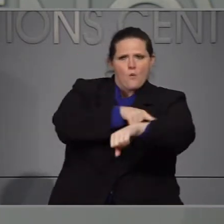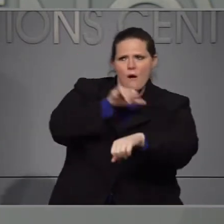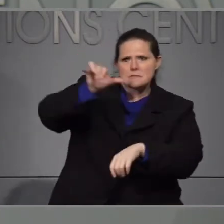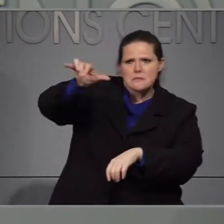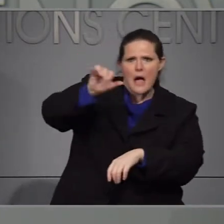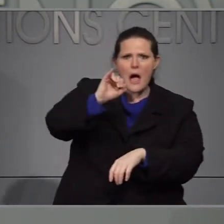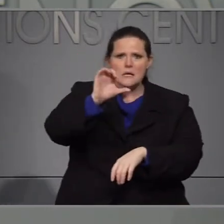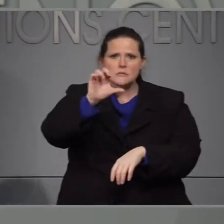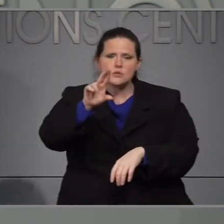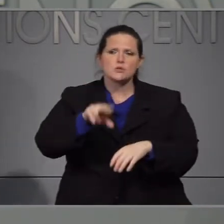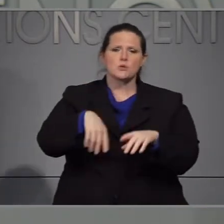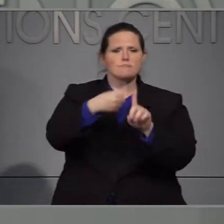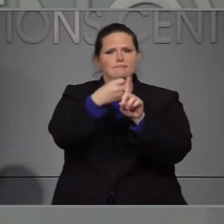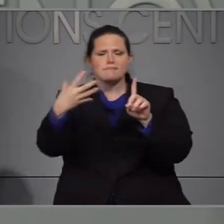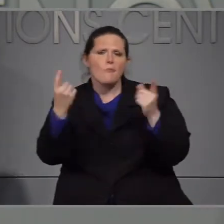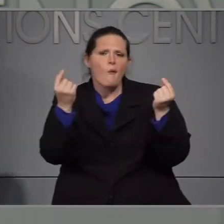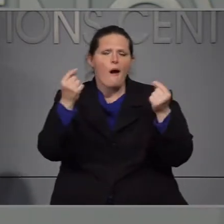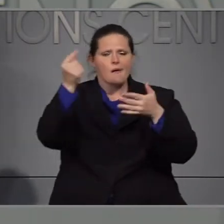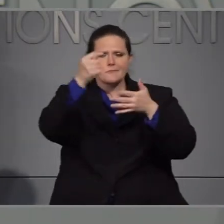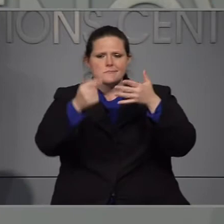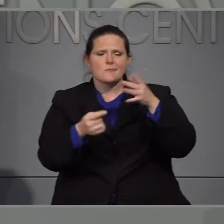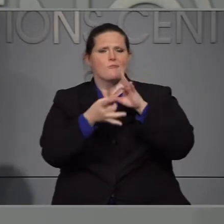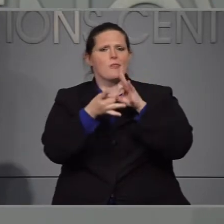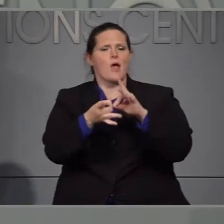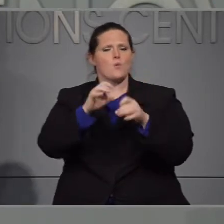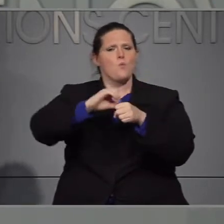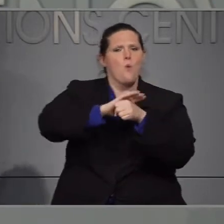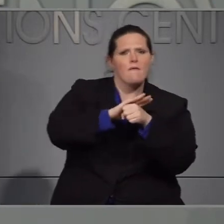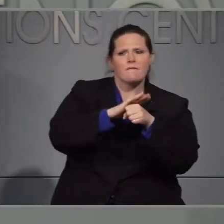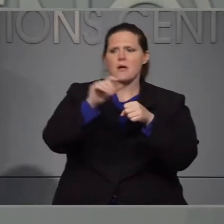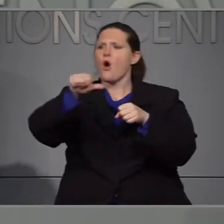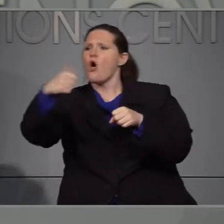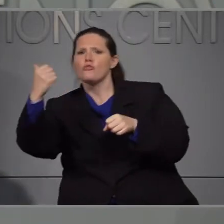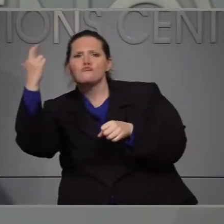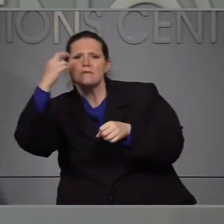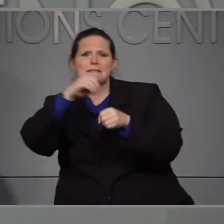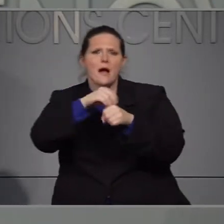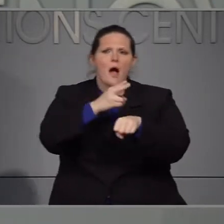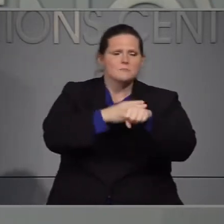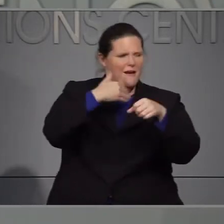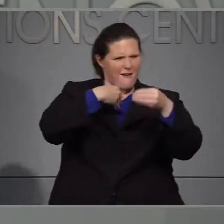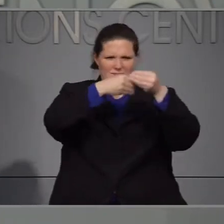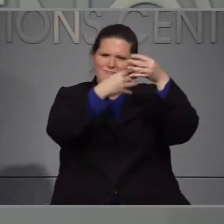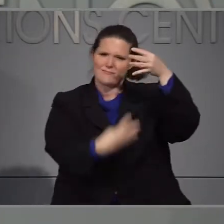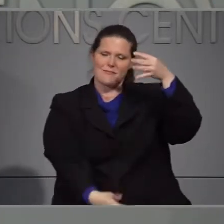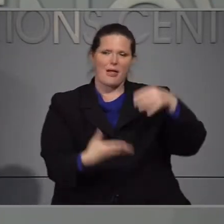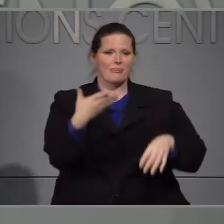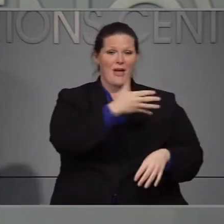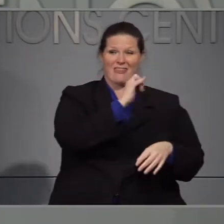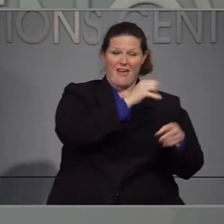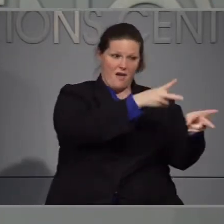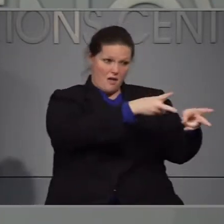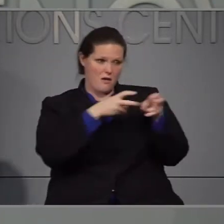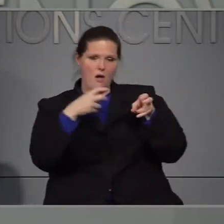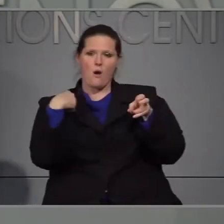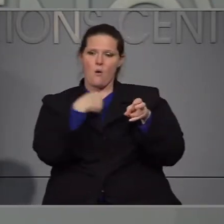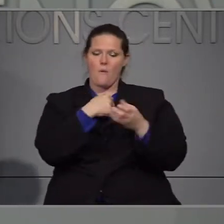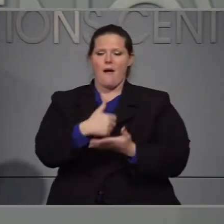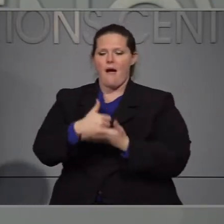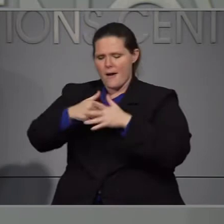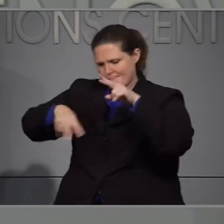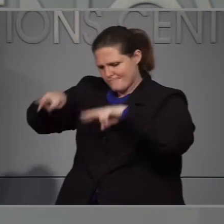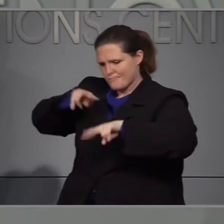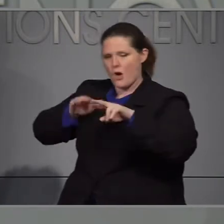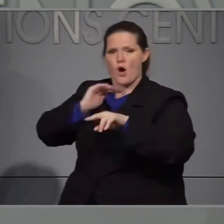intensivos y también de acuerdo a casos sospechosos y confirmados de COVID-19. Ahora hablando de prueba de pruebas